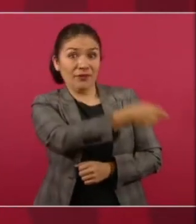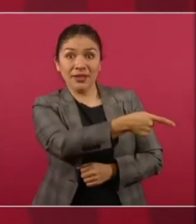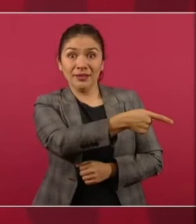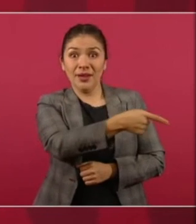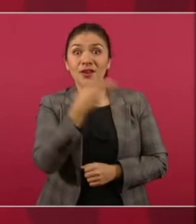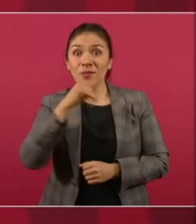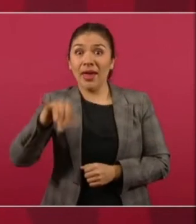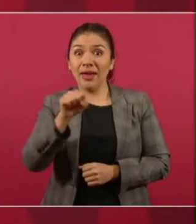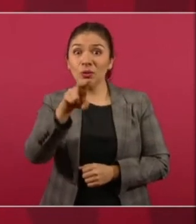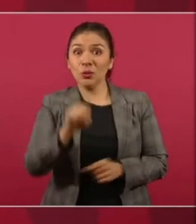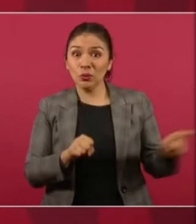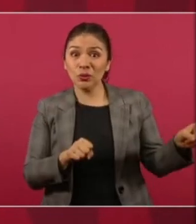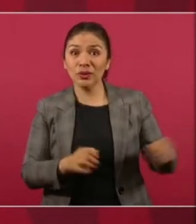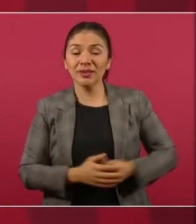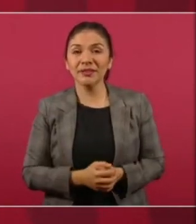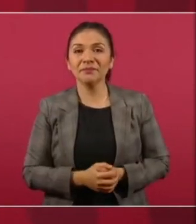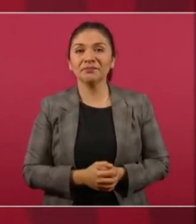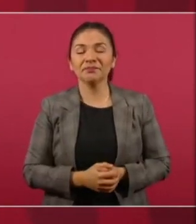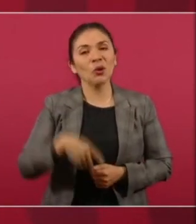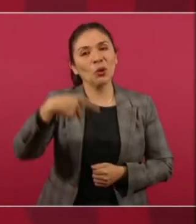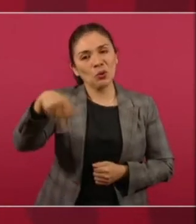A Jesús. su derecho y lo haces valer.